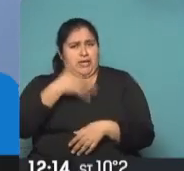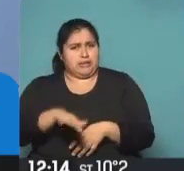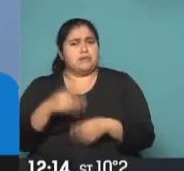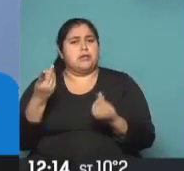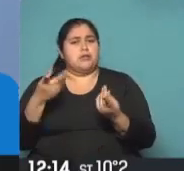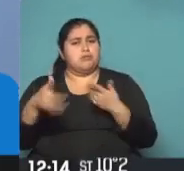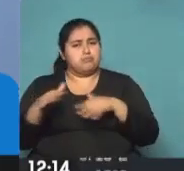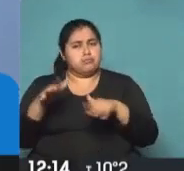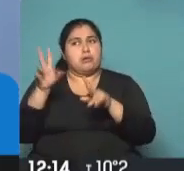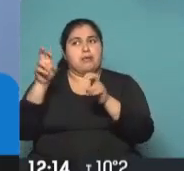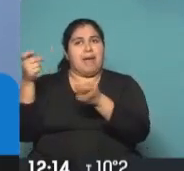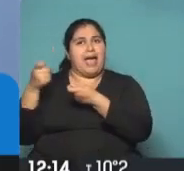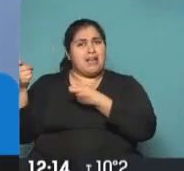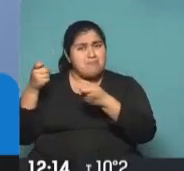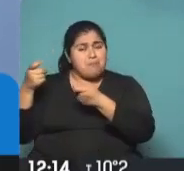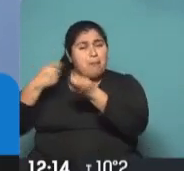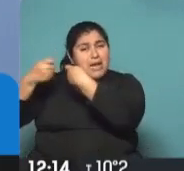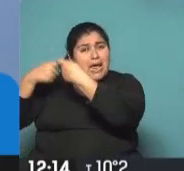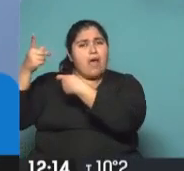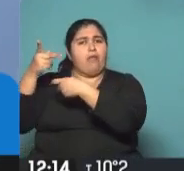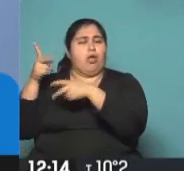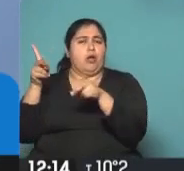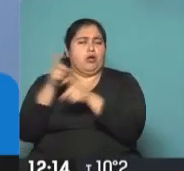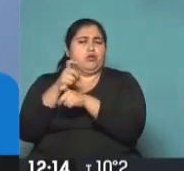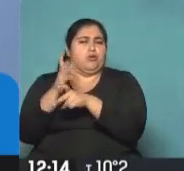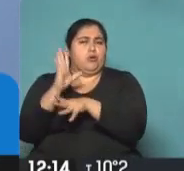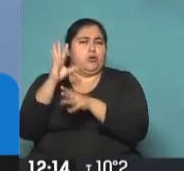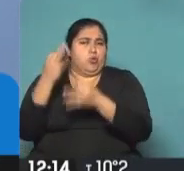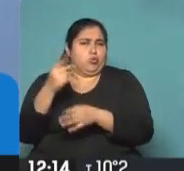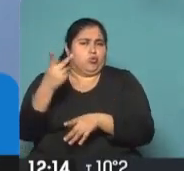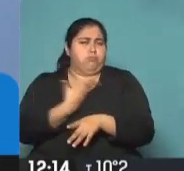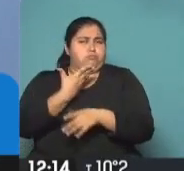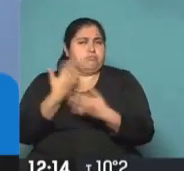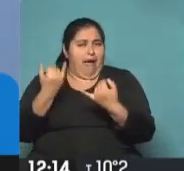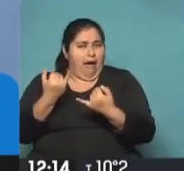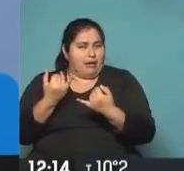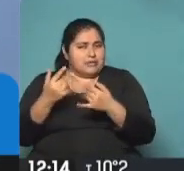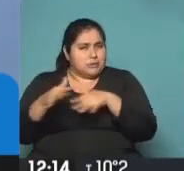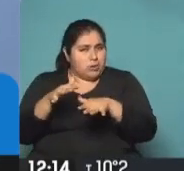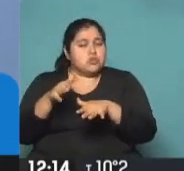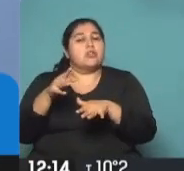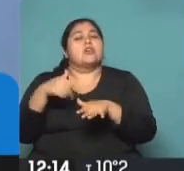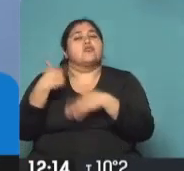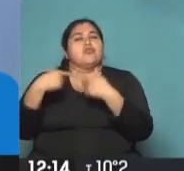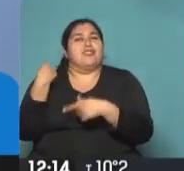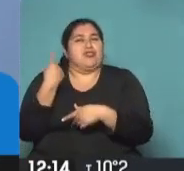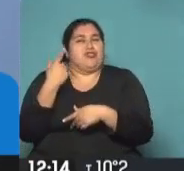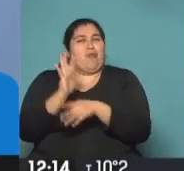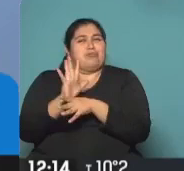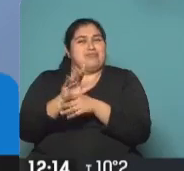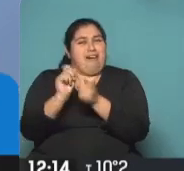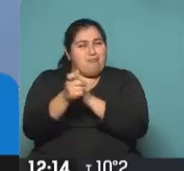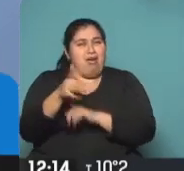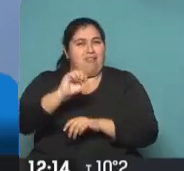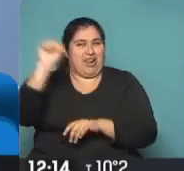turbulencia en los mercados tiene un impacto en la depreciación del tipo de cambio y por supuesto en la inflación y hay que anticipar